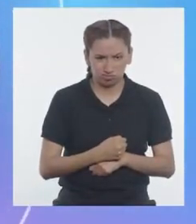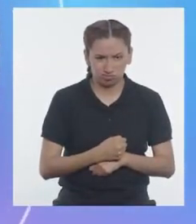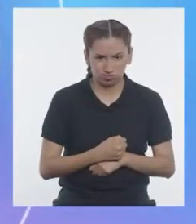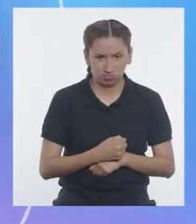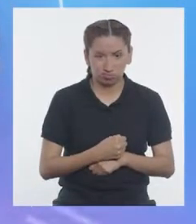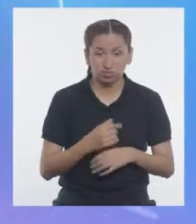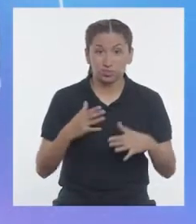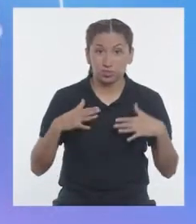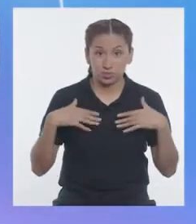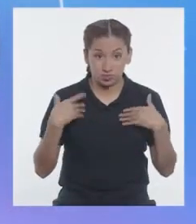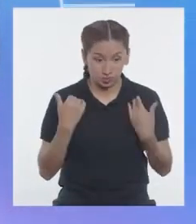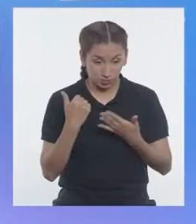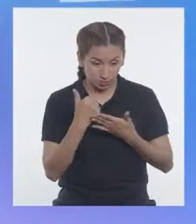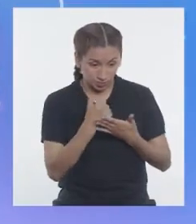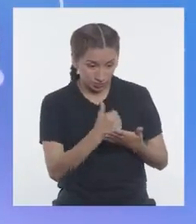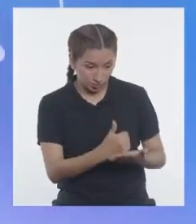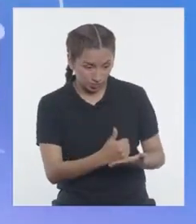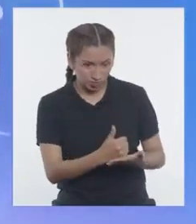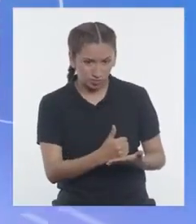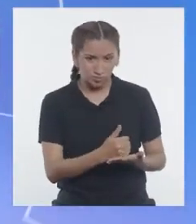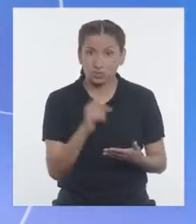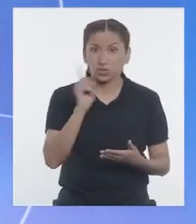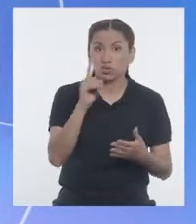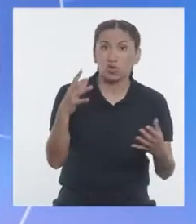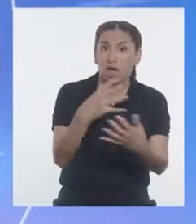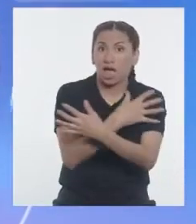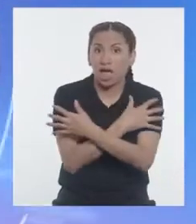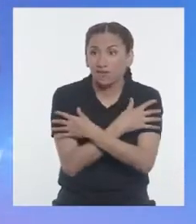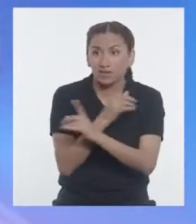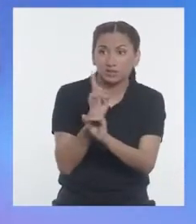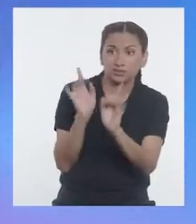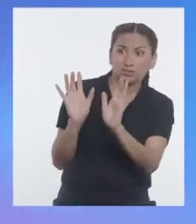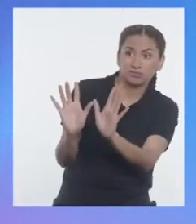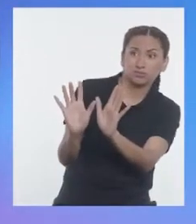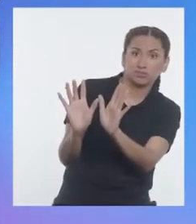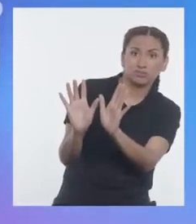¿Puedo ayudarte? ¡No me abraces!